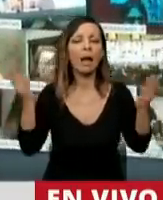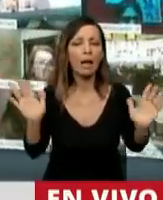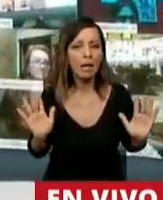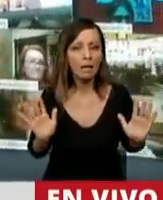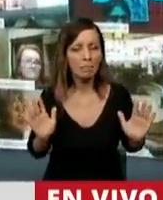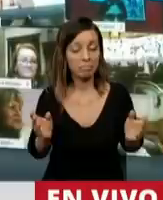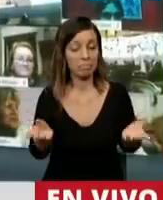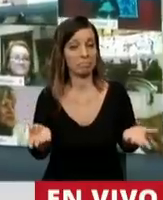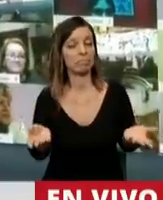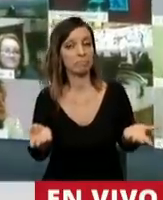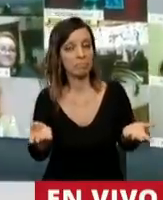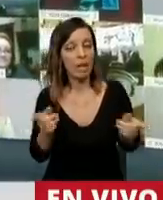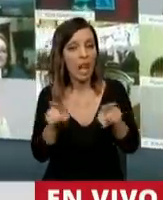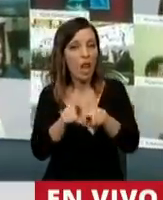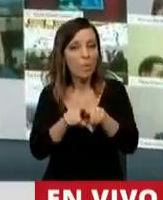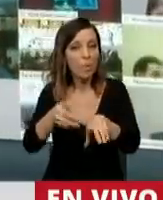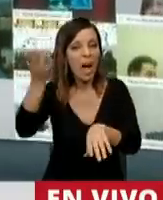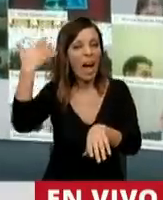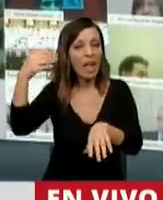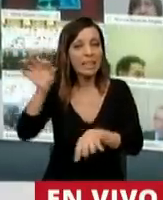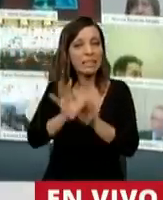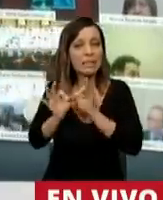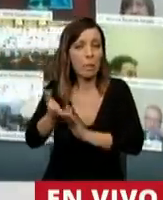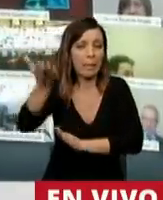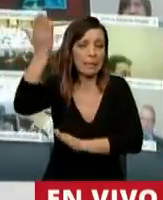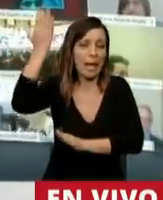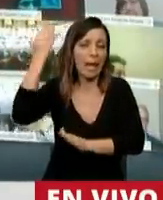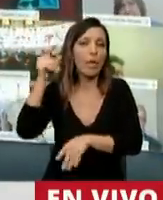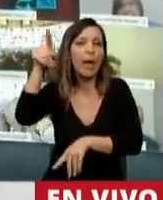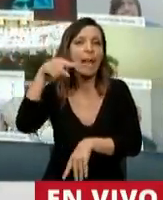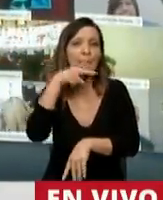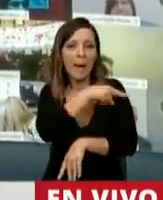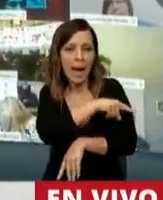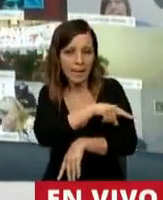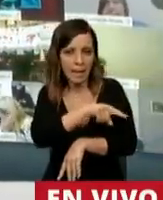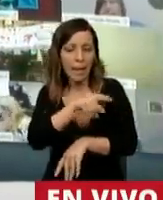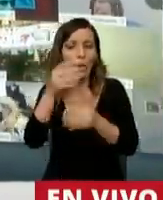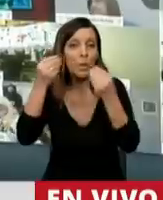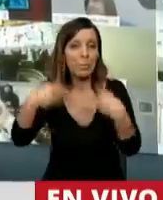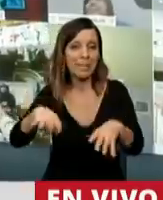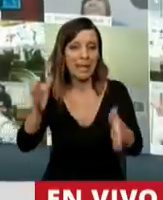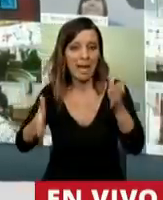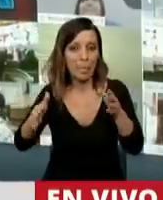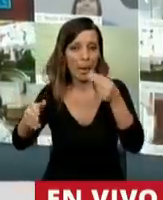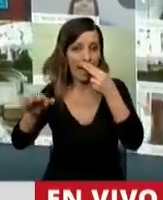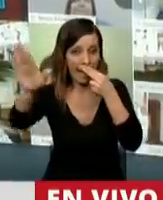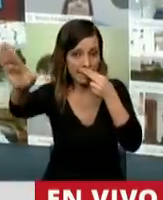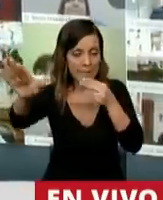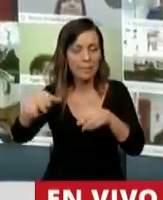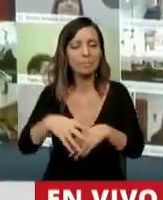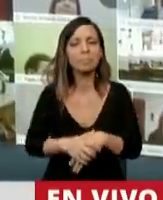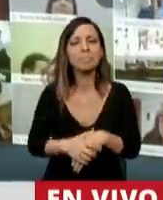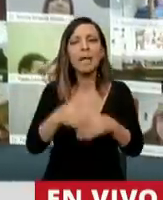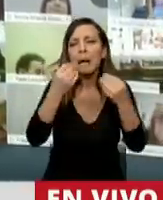Igual que a principios de siglo pasado en la Alemania, en los inicios del nazismo. El nazismo nace con una